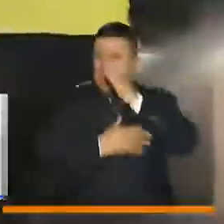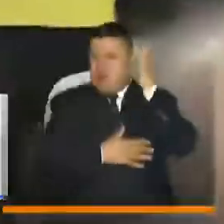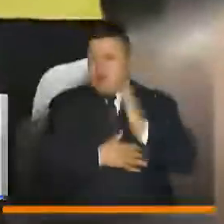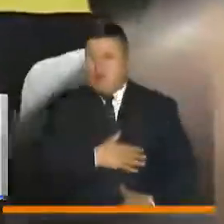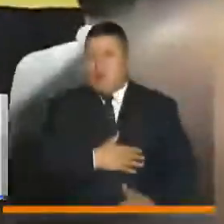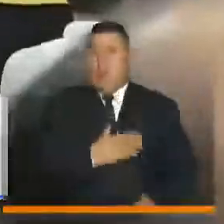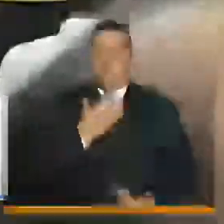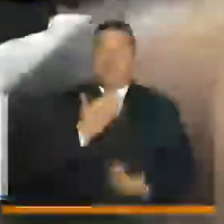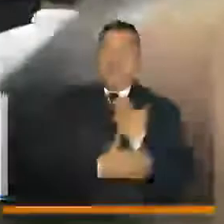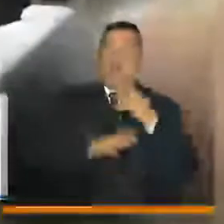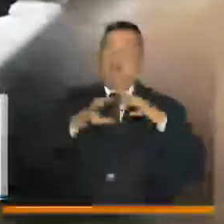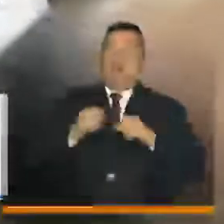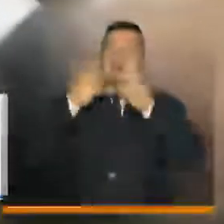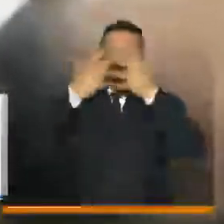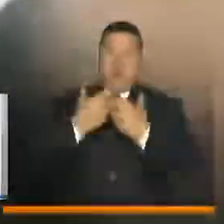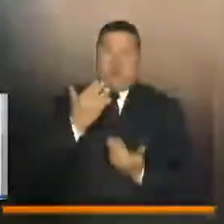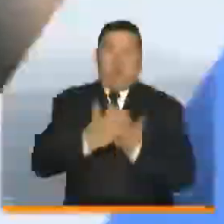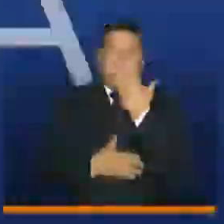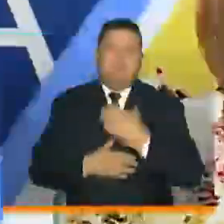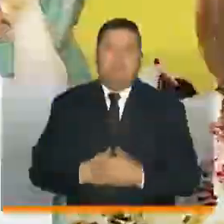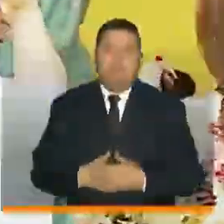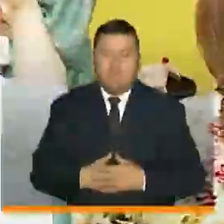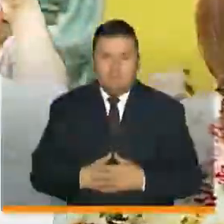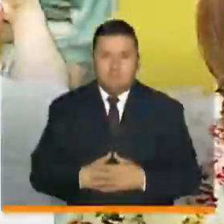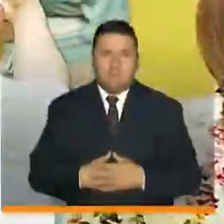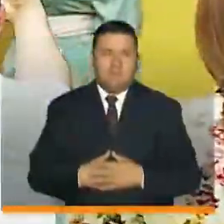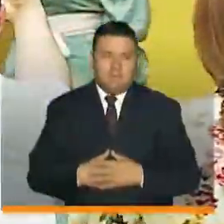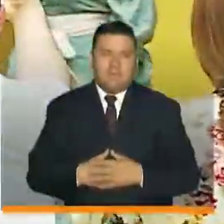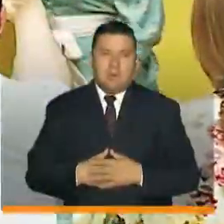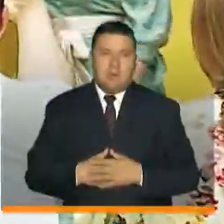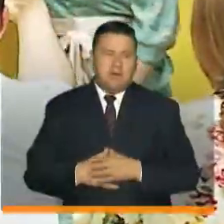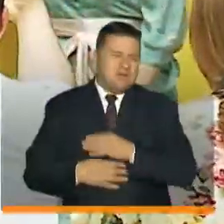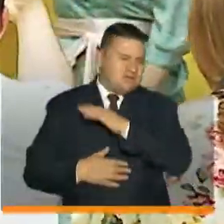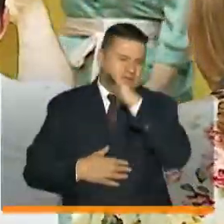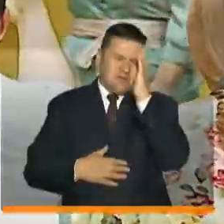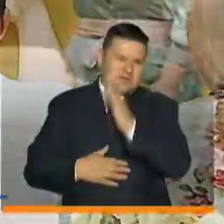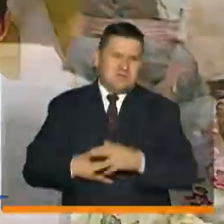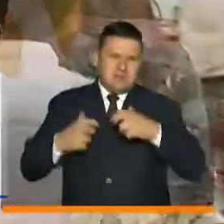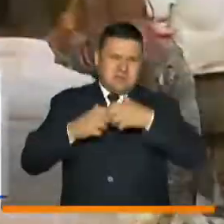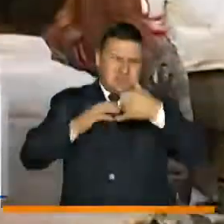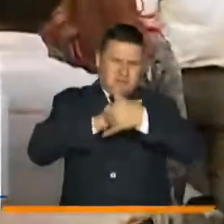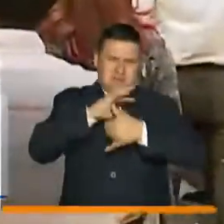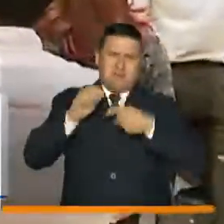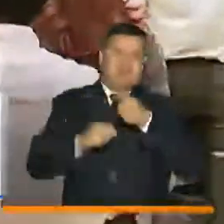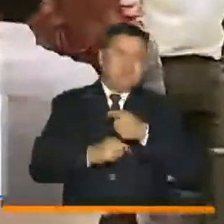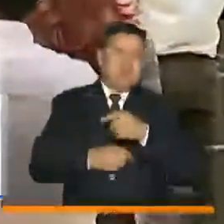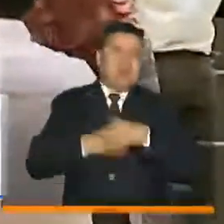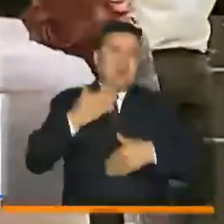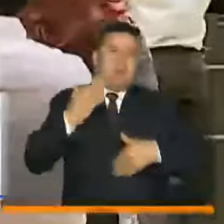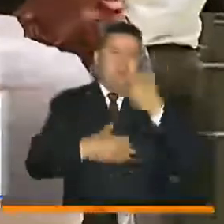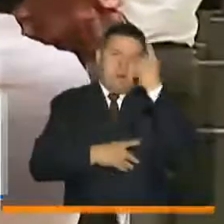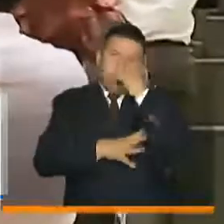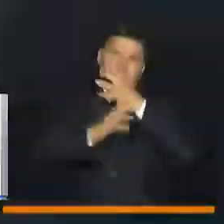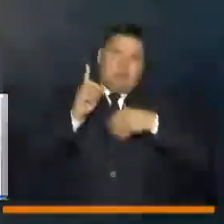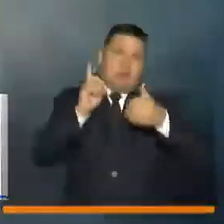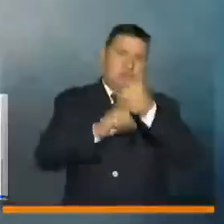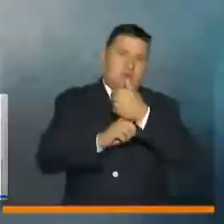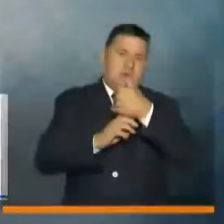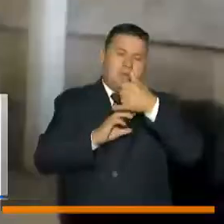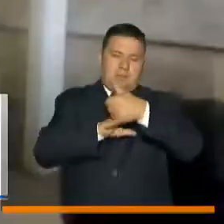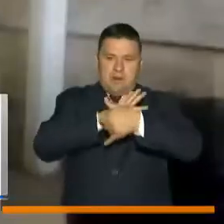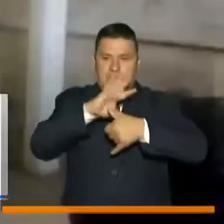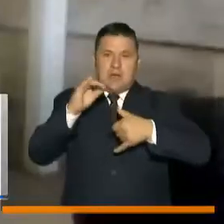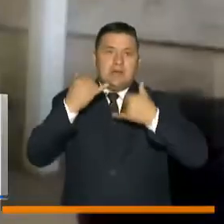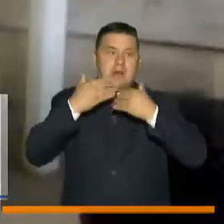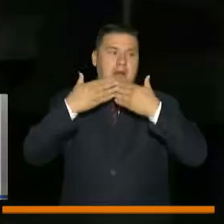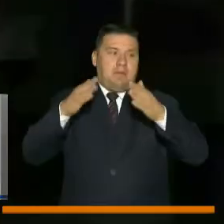recibe nueva y mejor energía. Hasta nunca a Electricaribe. Se encendió una nueva luz en la región